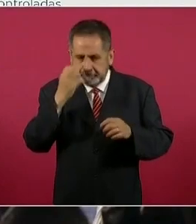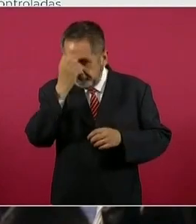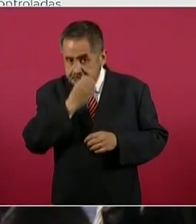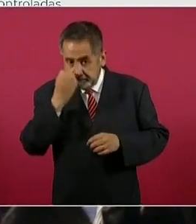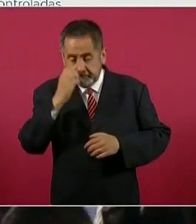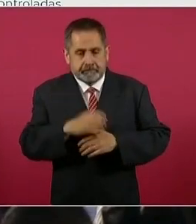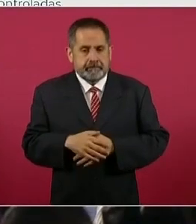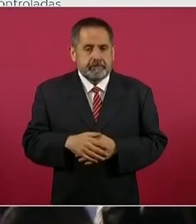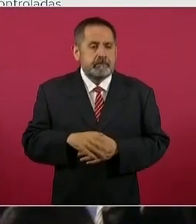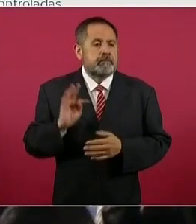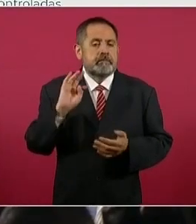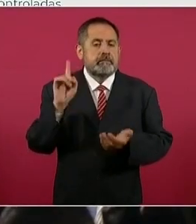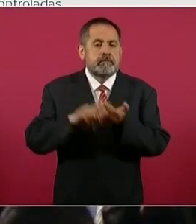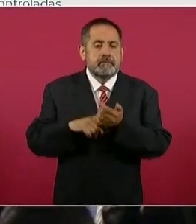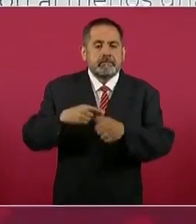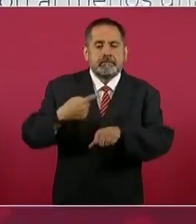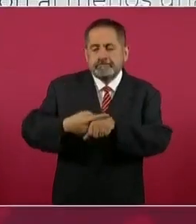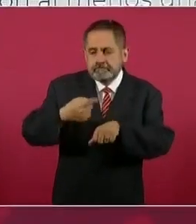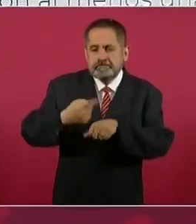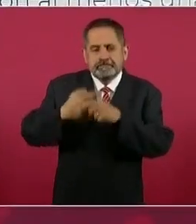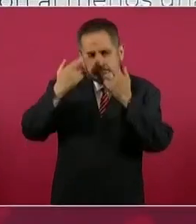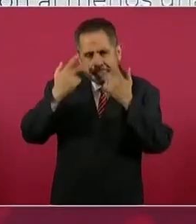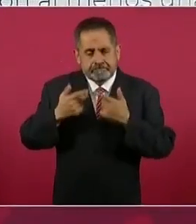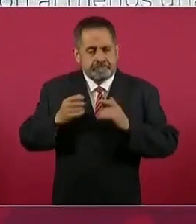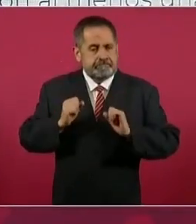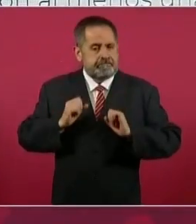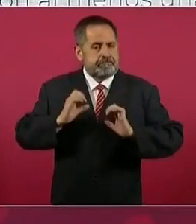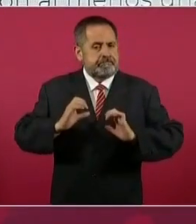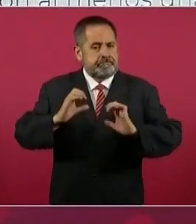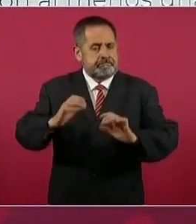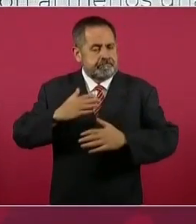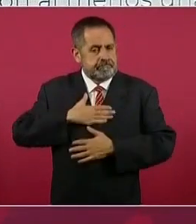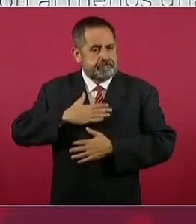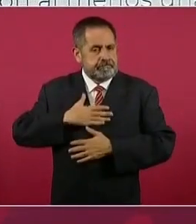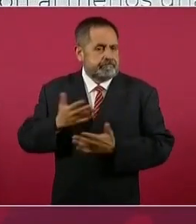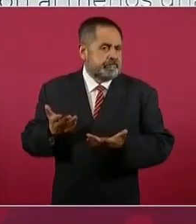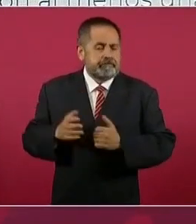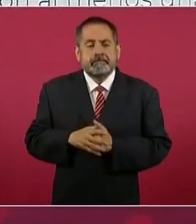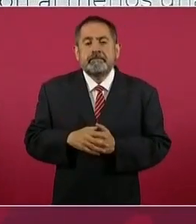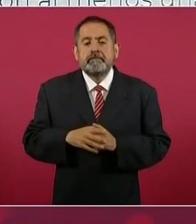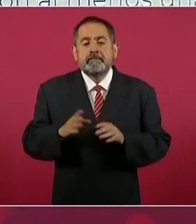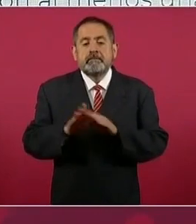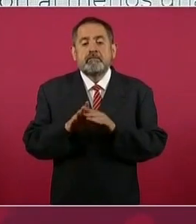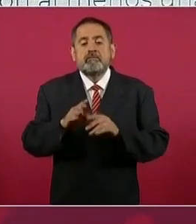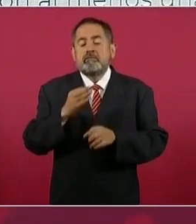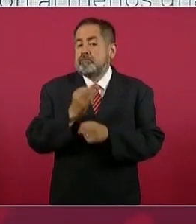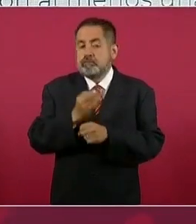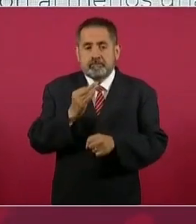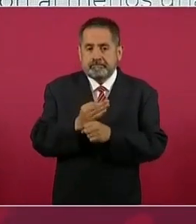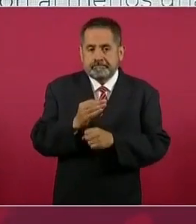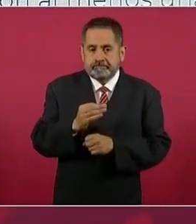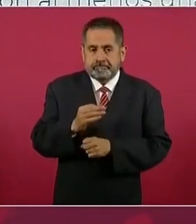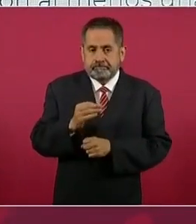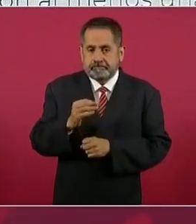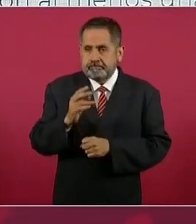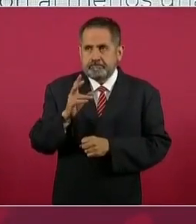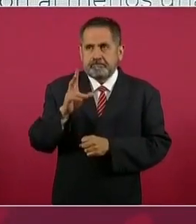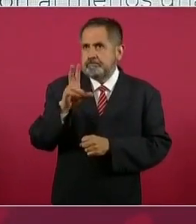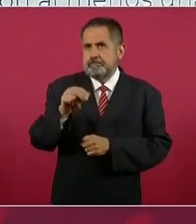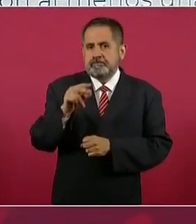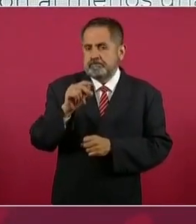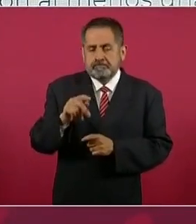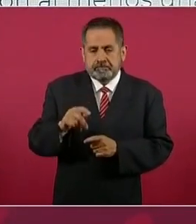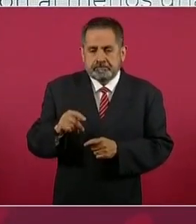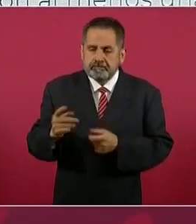enfermedades crónicas estén controladas y no vamos a incluir en esta última fase